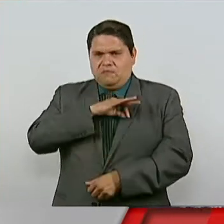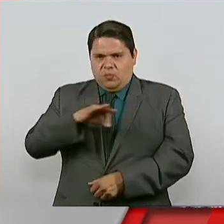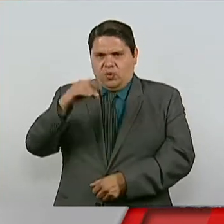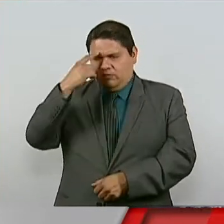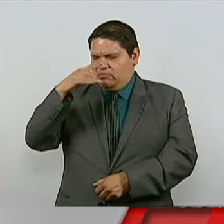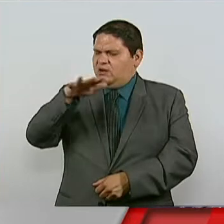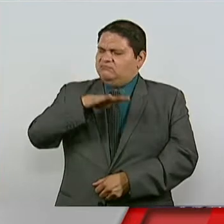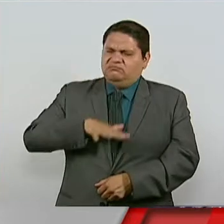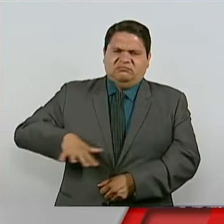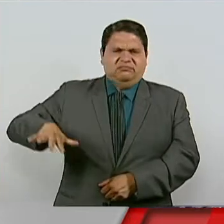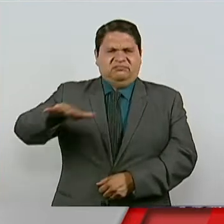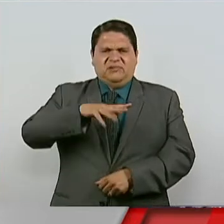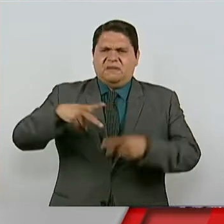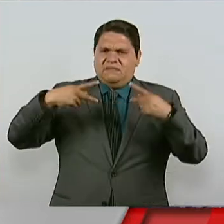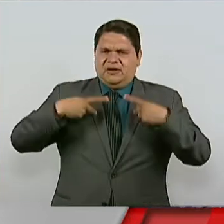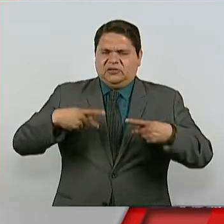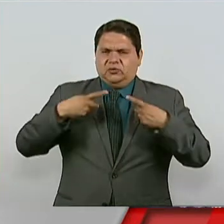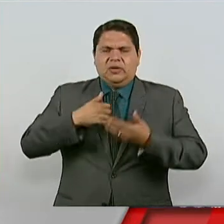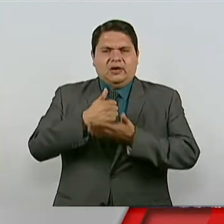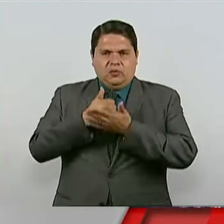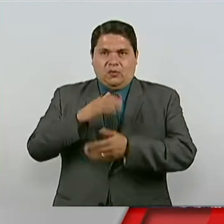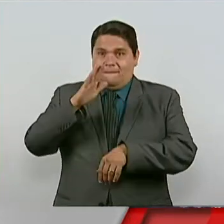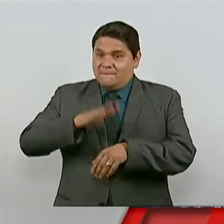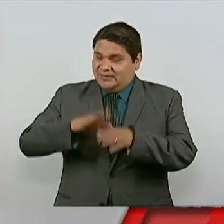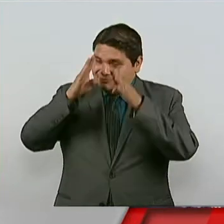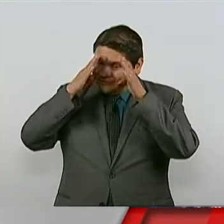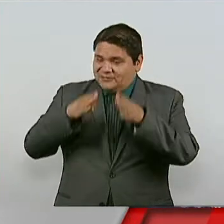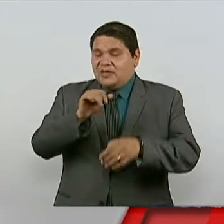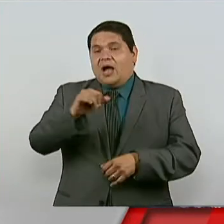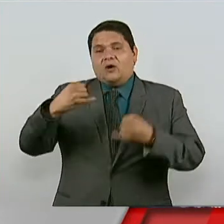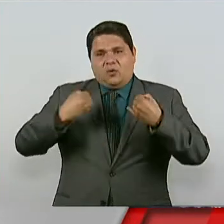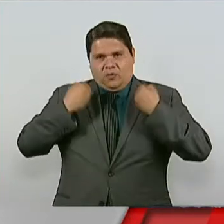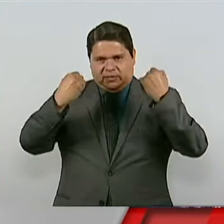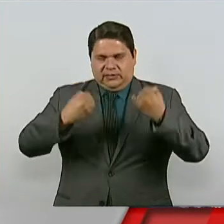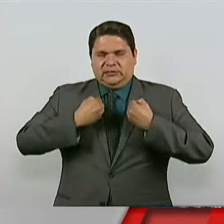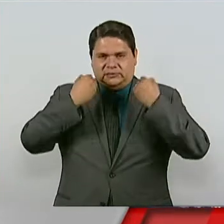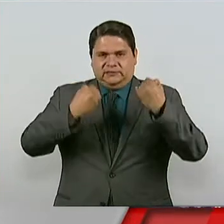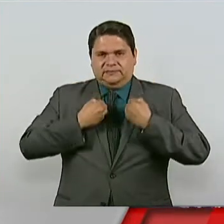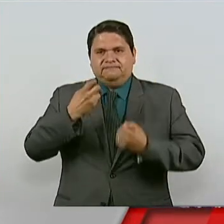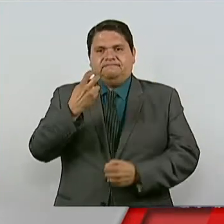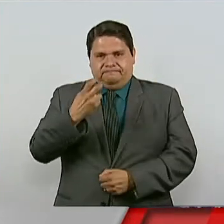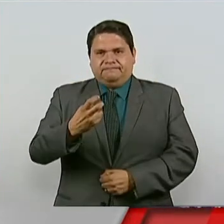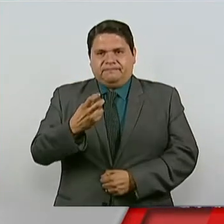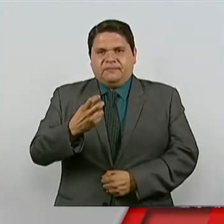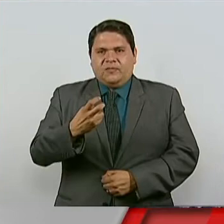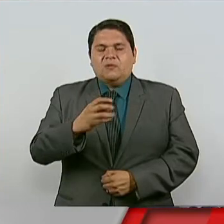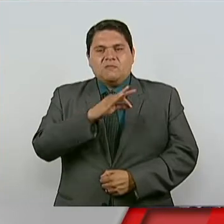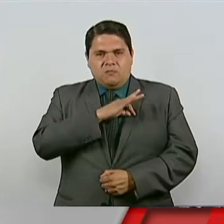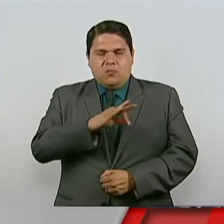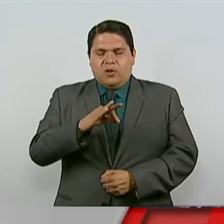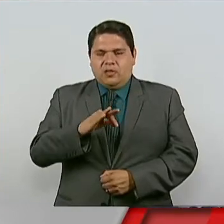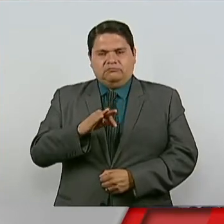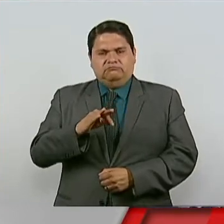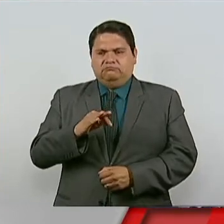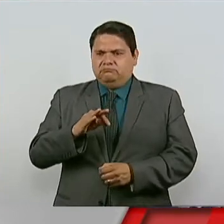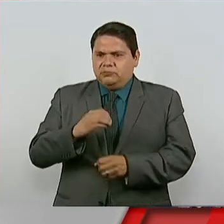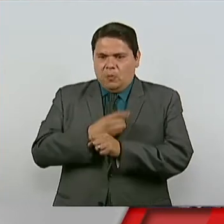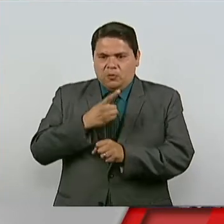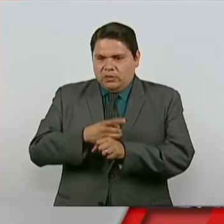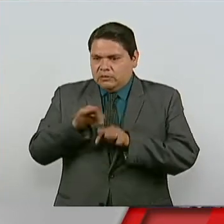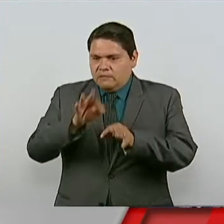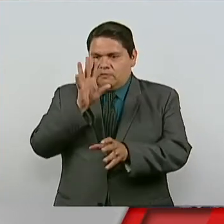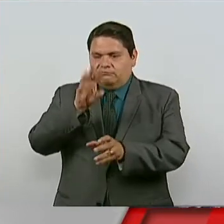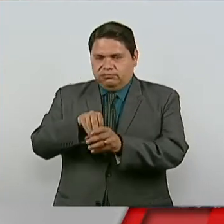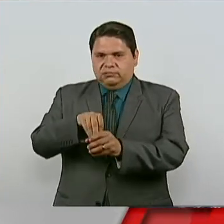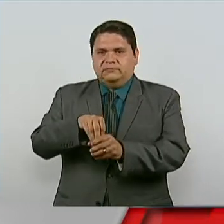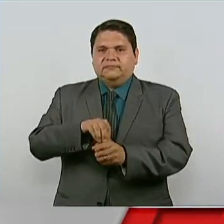gran población, sobre todo de jóvenes, que es el espacio donde han encontrado una oportunidad.